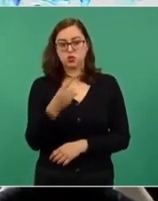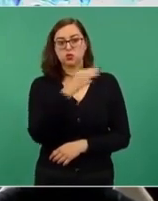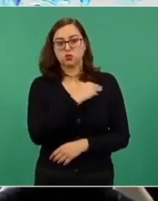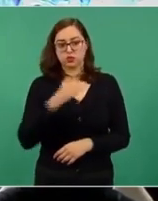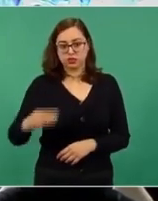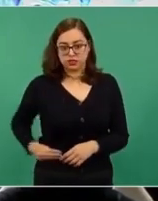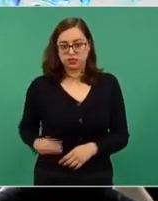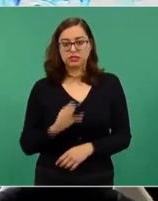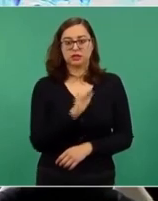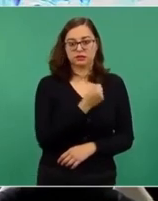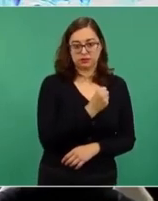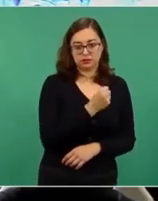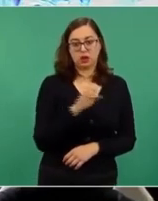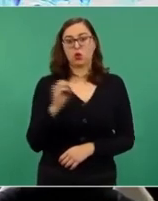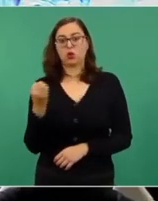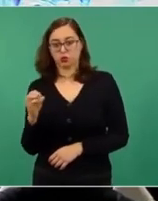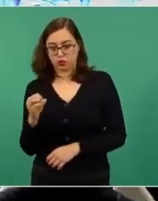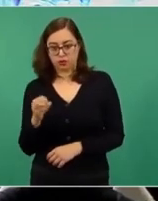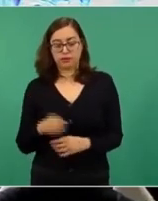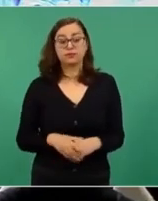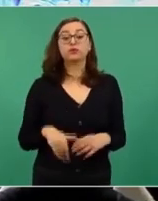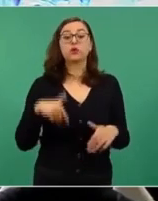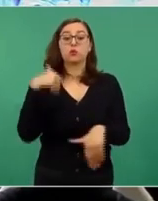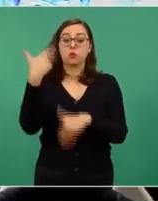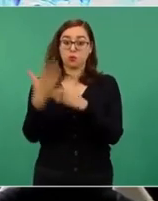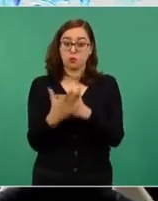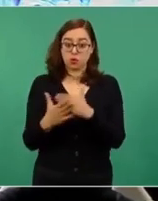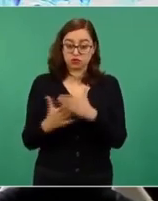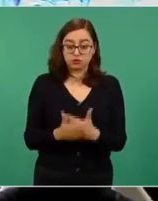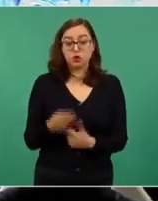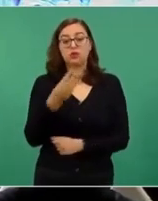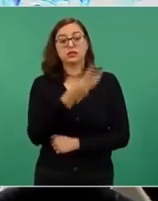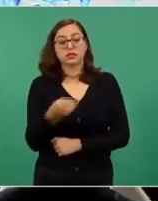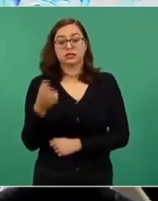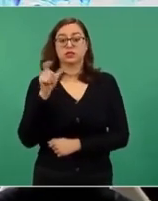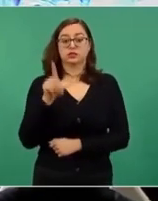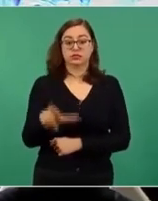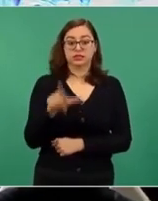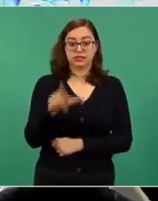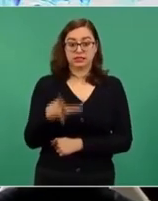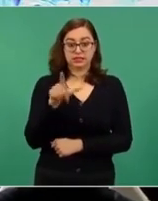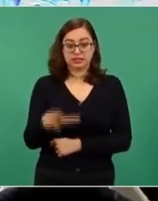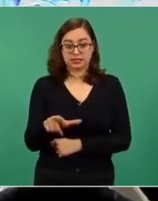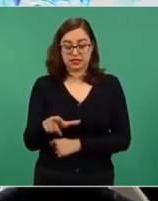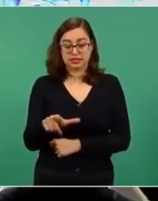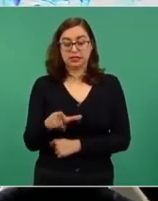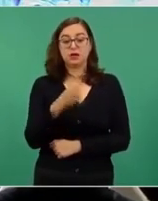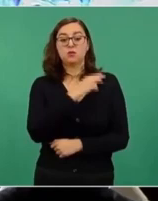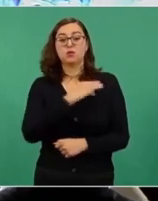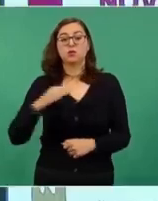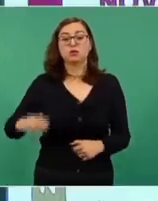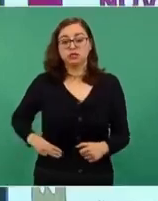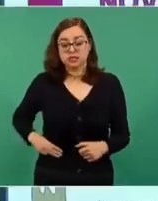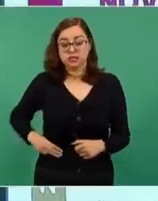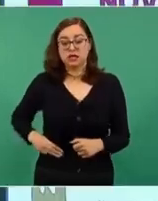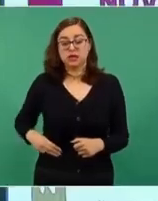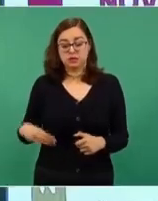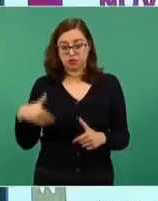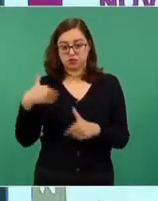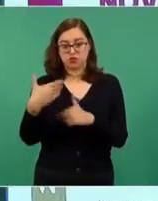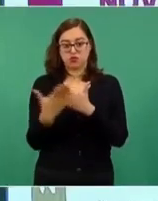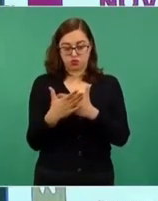siguiente bimestre, que es septiembre-octubre, y trescientos diecisiete municipios se están